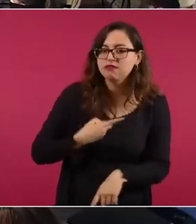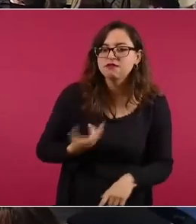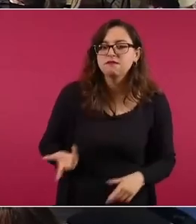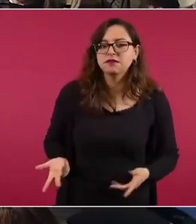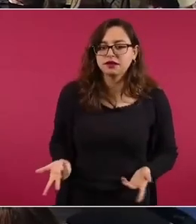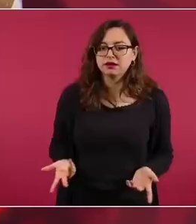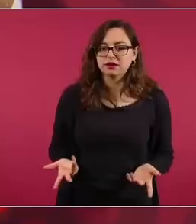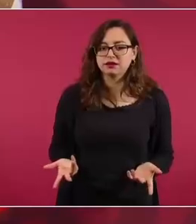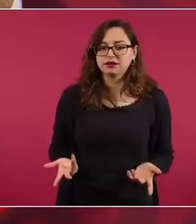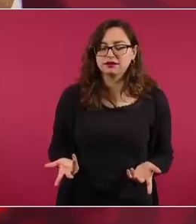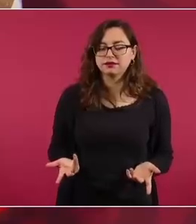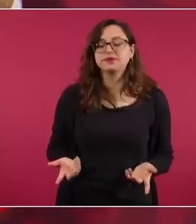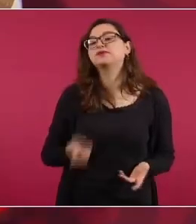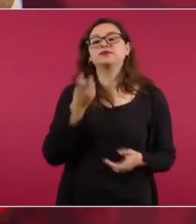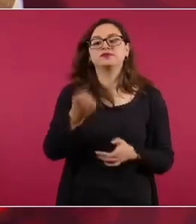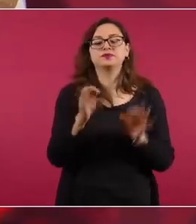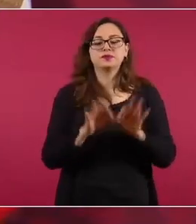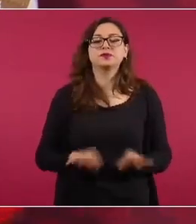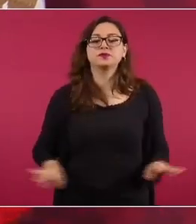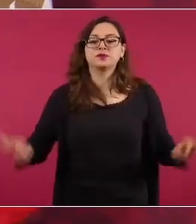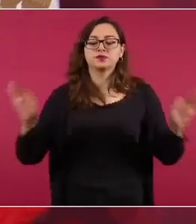ya vamos a